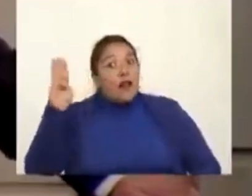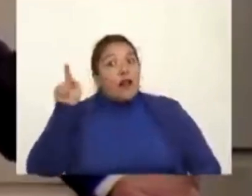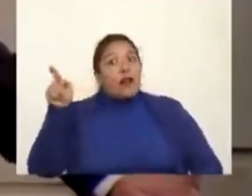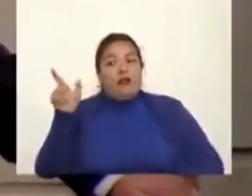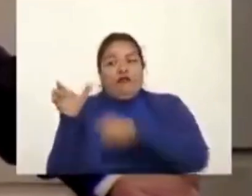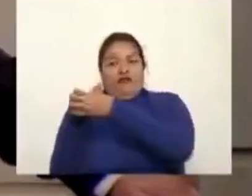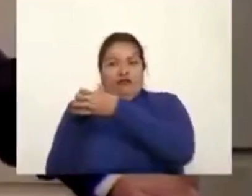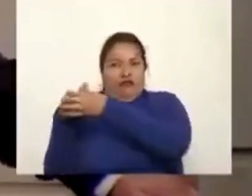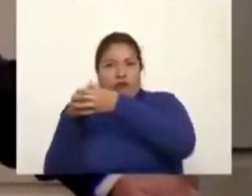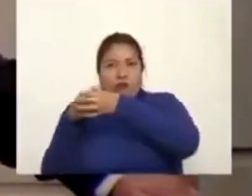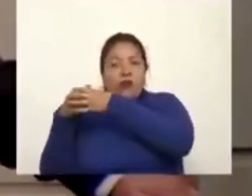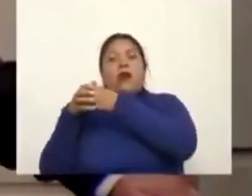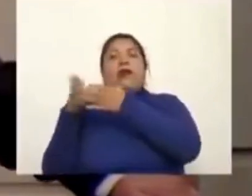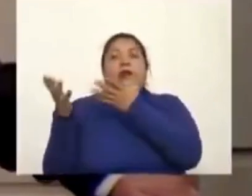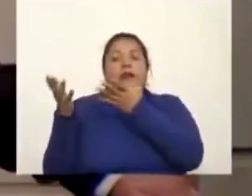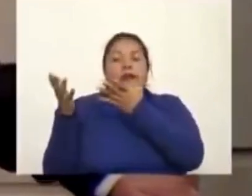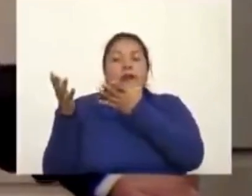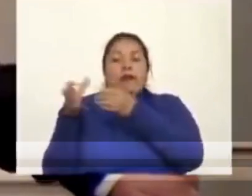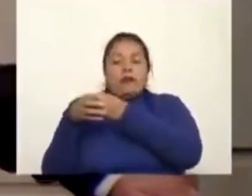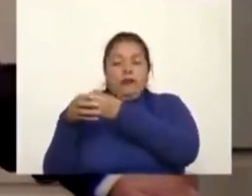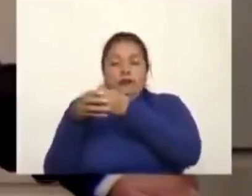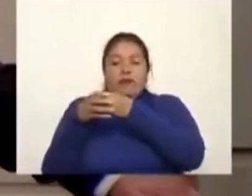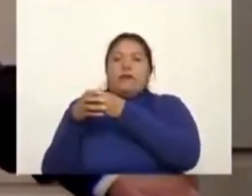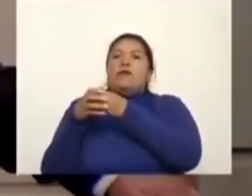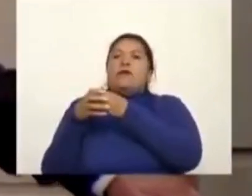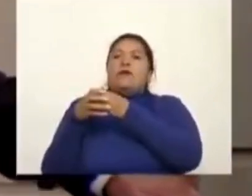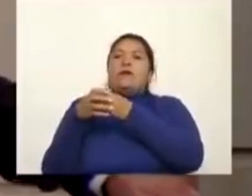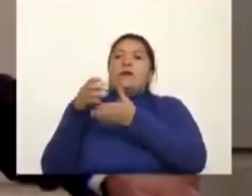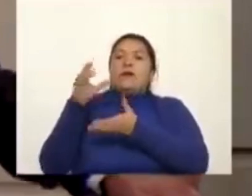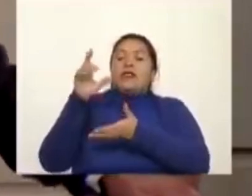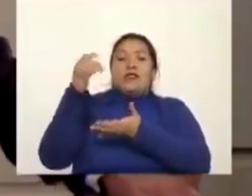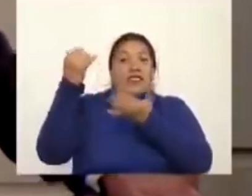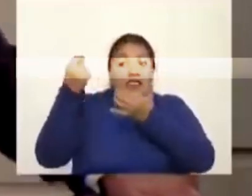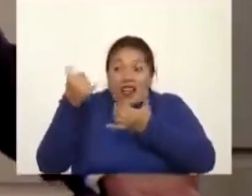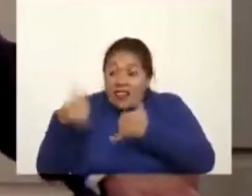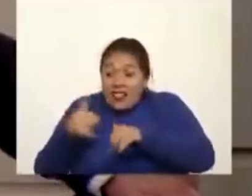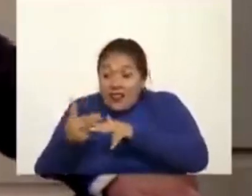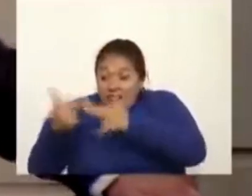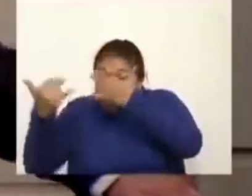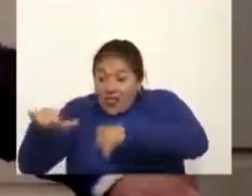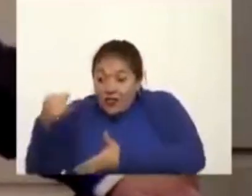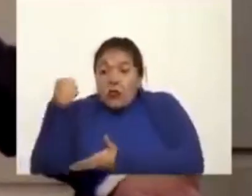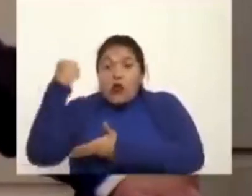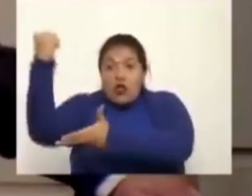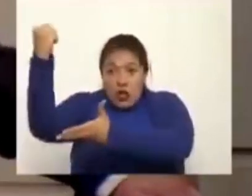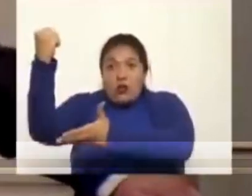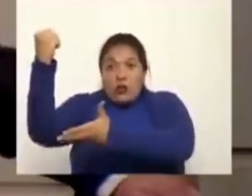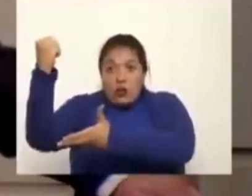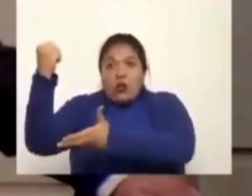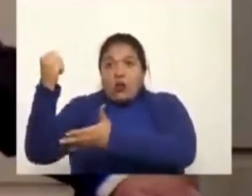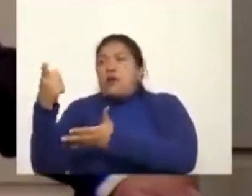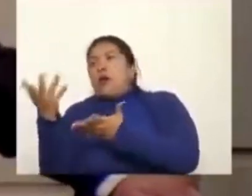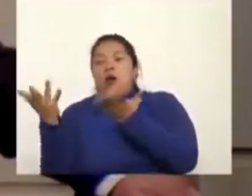socios para mejorar las condiciones de la liquidación del contrato. Cinco momentos de